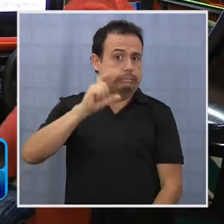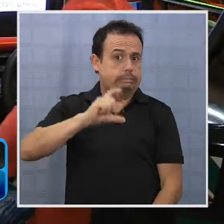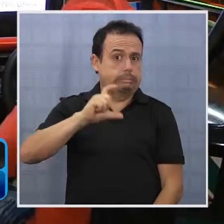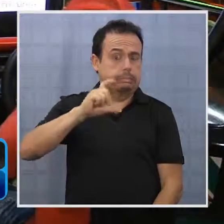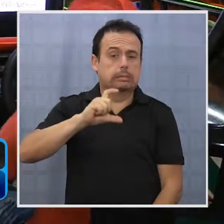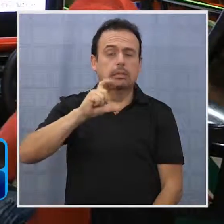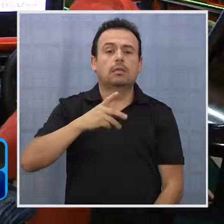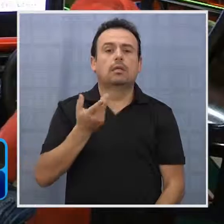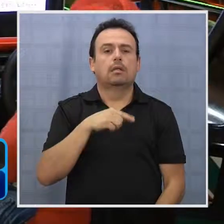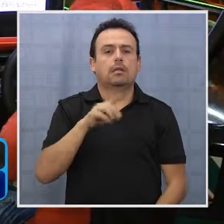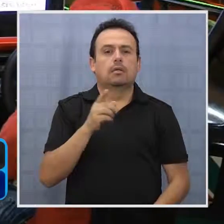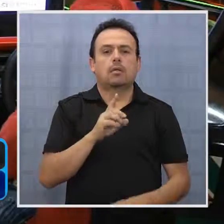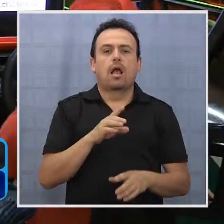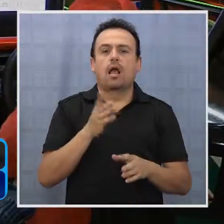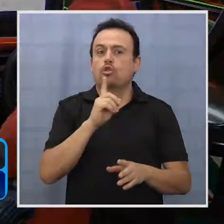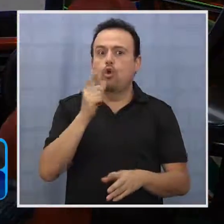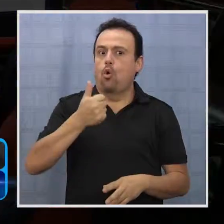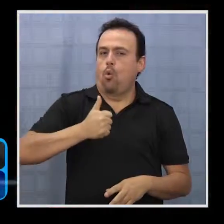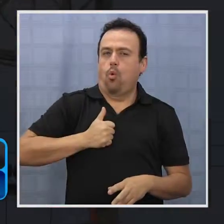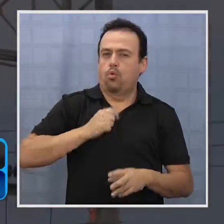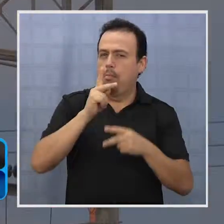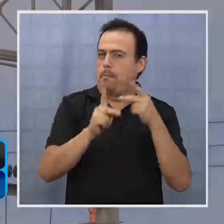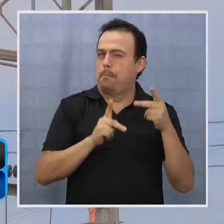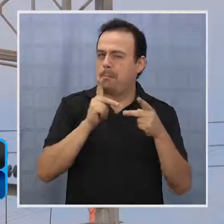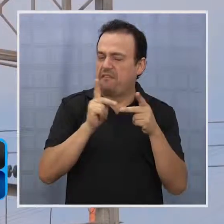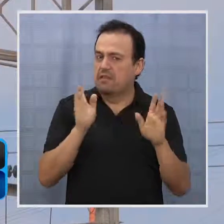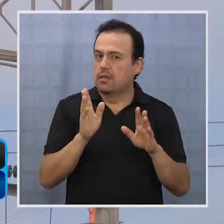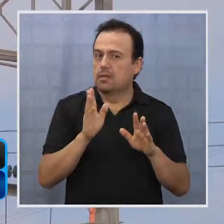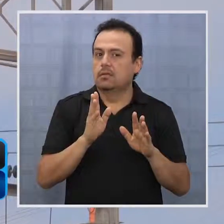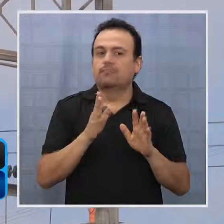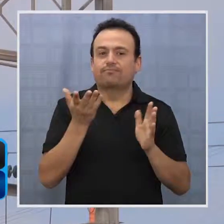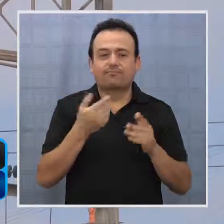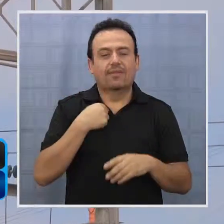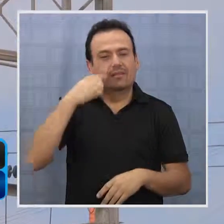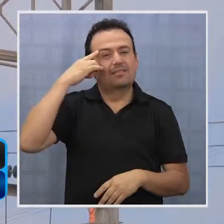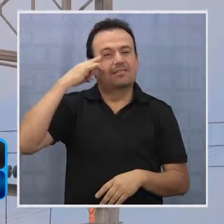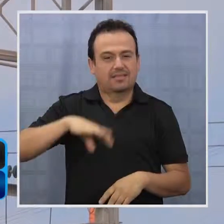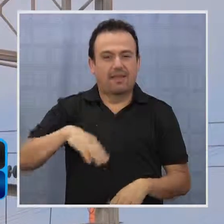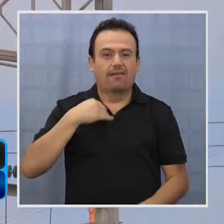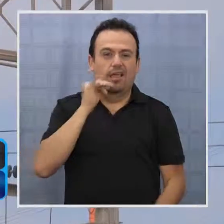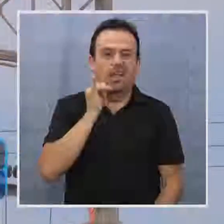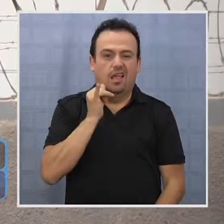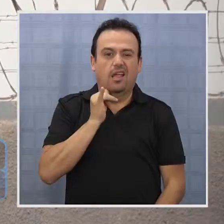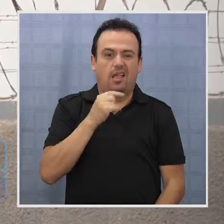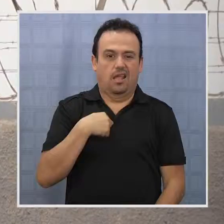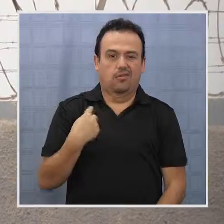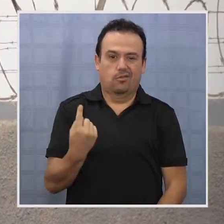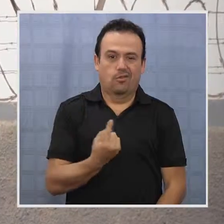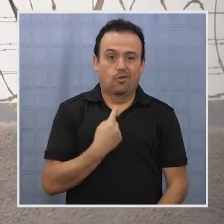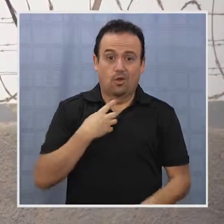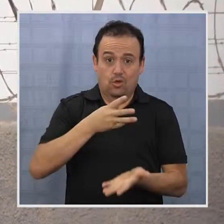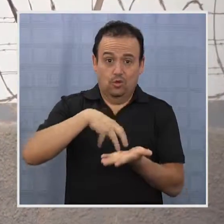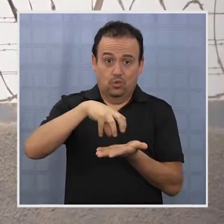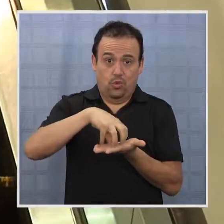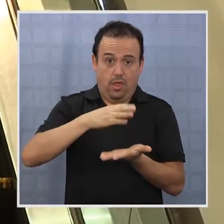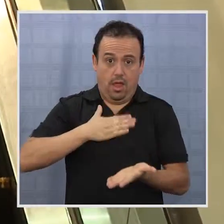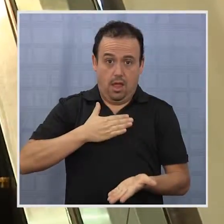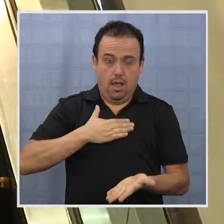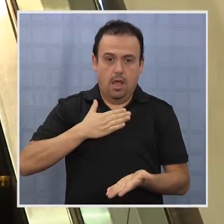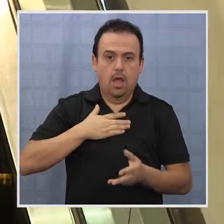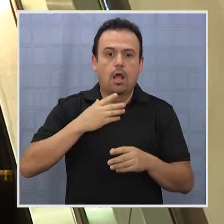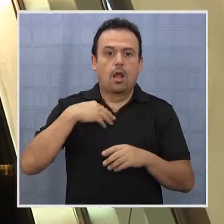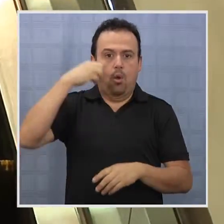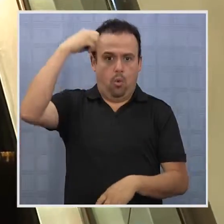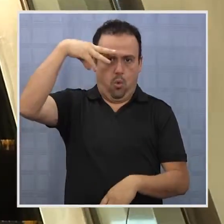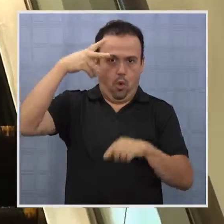pero que a pesar de esto no se cumple de manera perfecta. De eso sí sabemos los iquiqueños, ya que en nuestra ciudad los